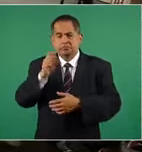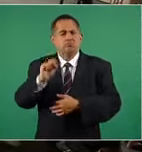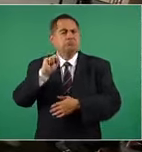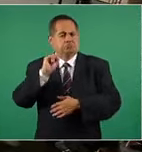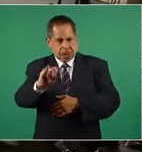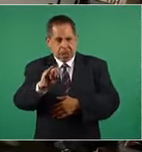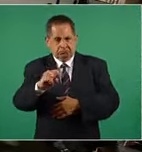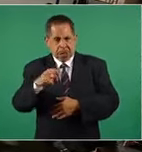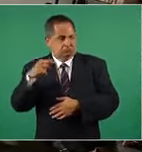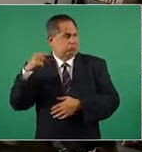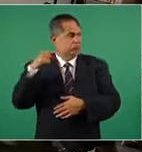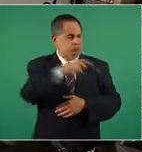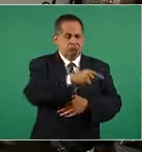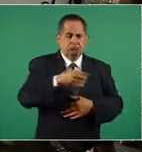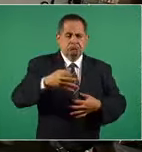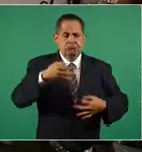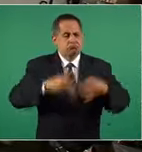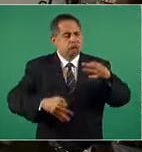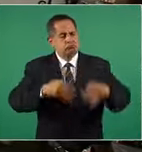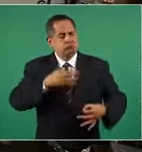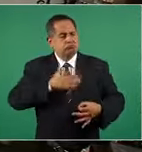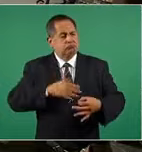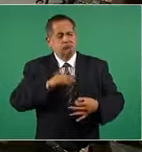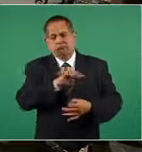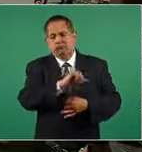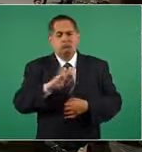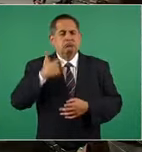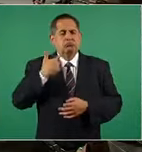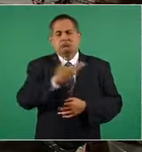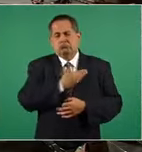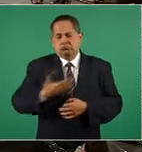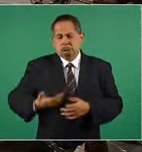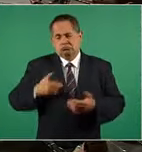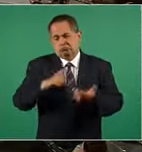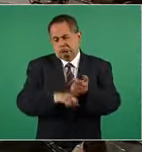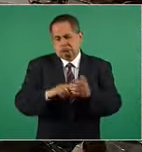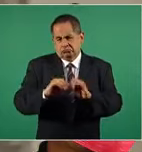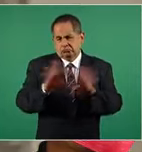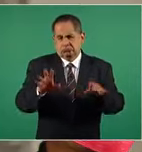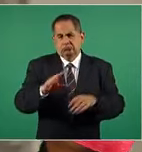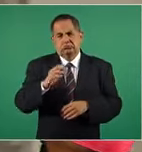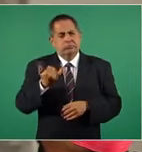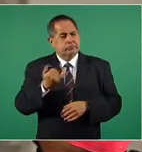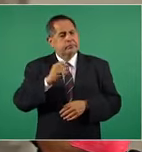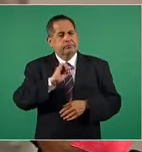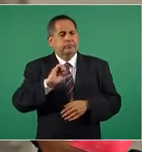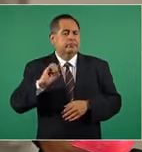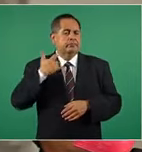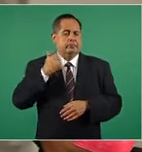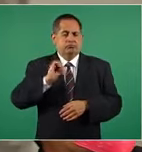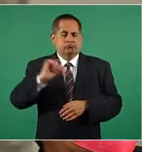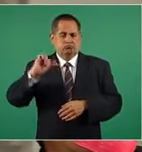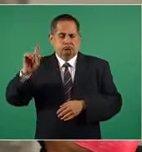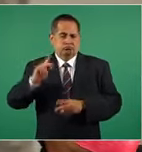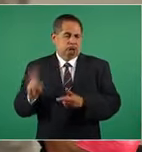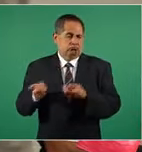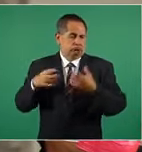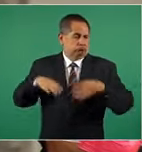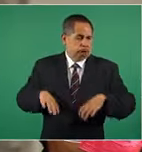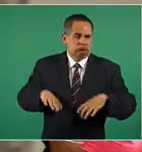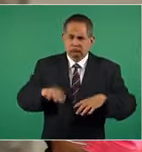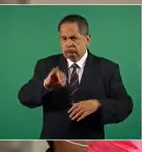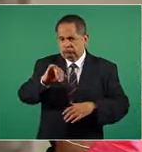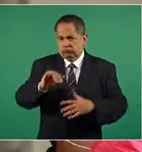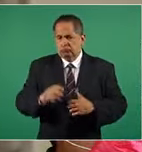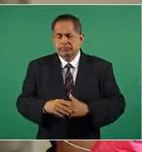para que se enjuiciara a los expresidentes o por supuesto también a funcionarios que hayan saqueado el país. Yo le quiero